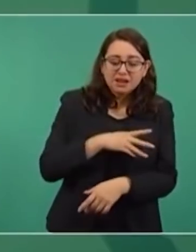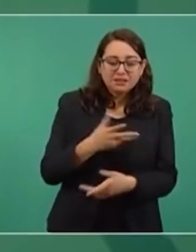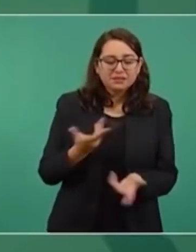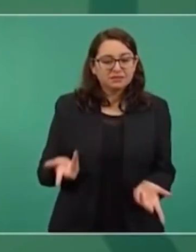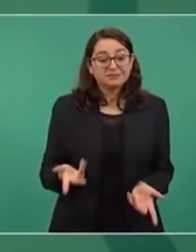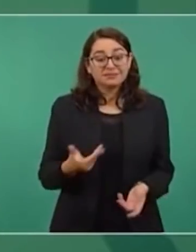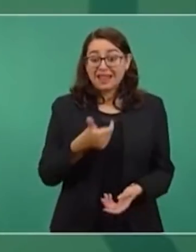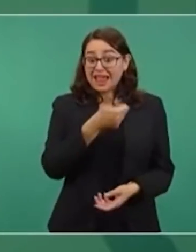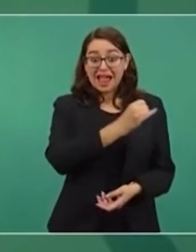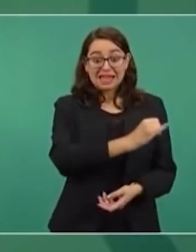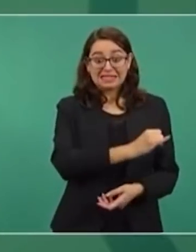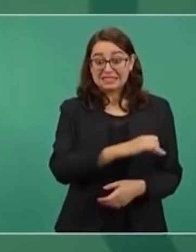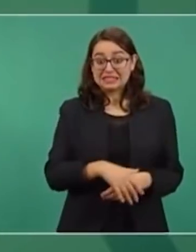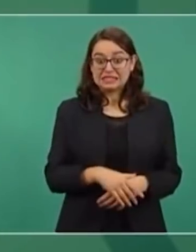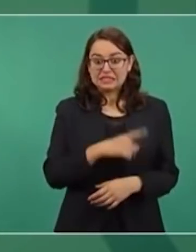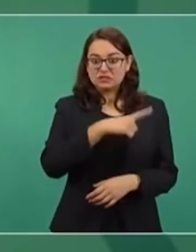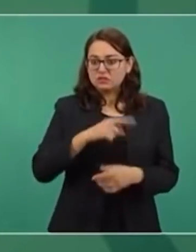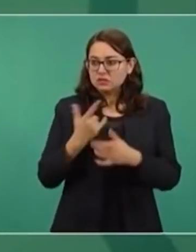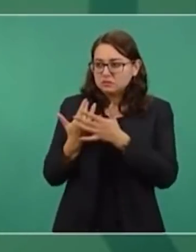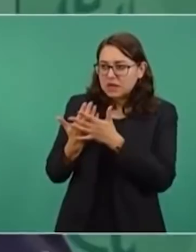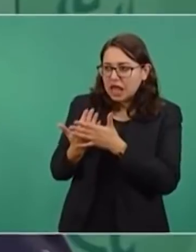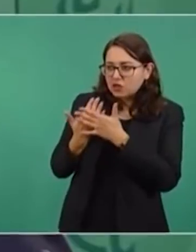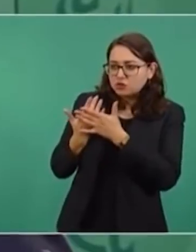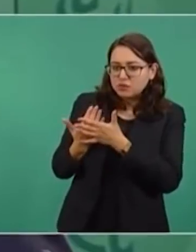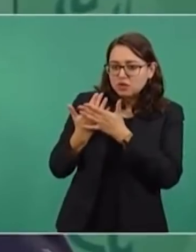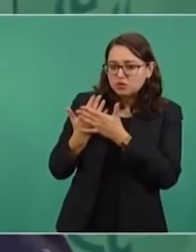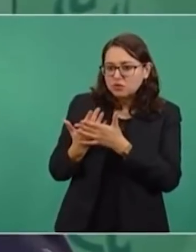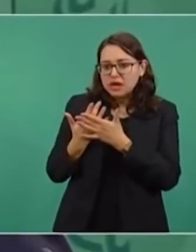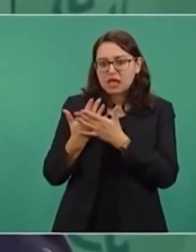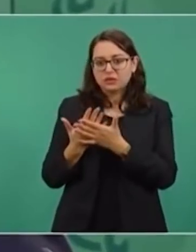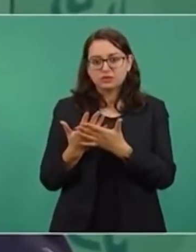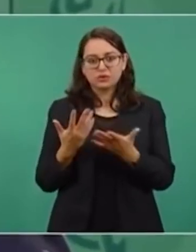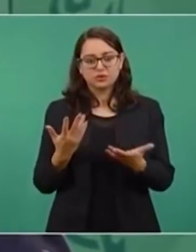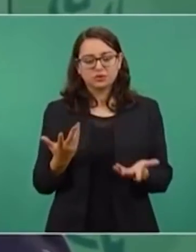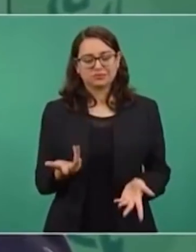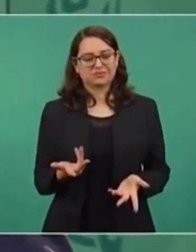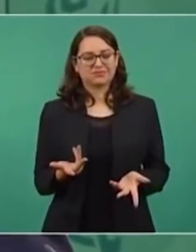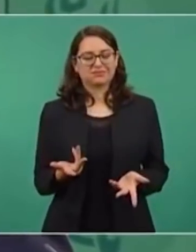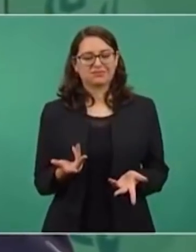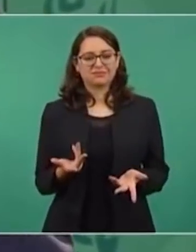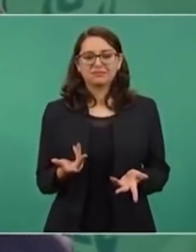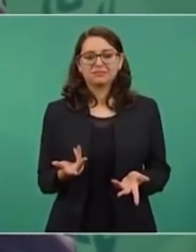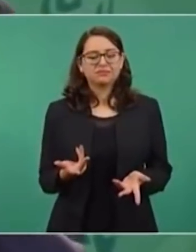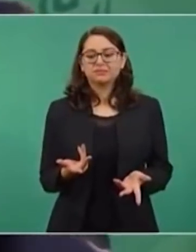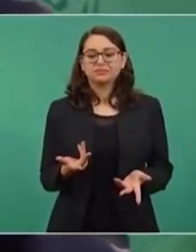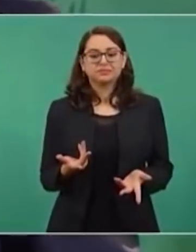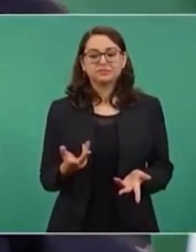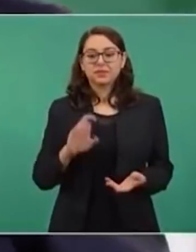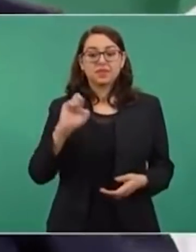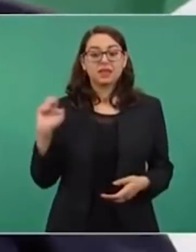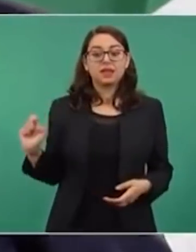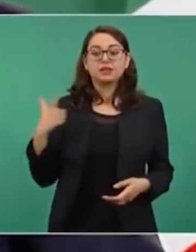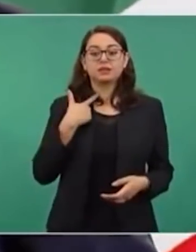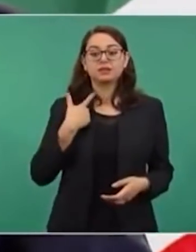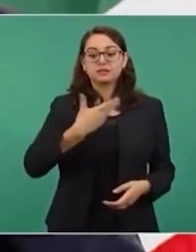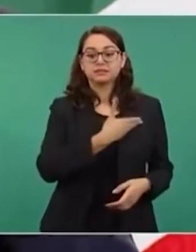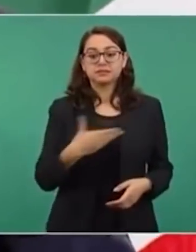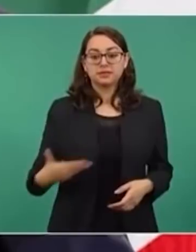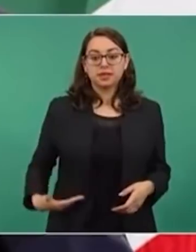Son tiempos de sopilotes, hasta el expresidente Calderón.